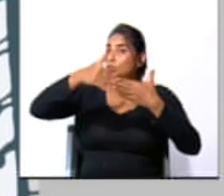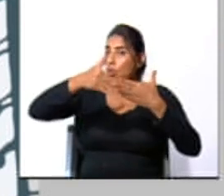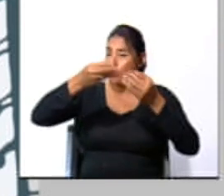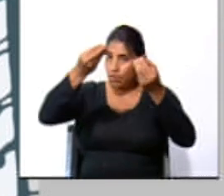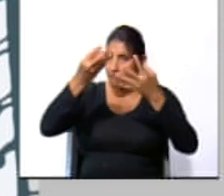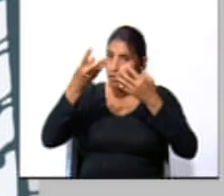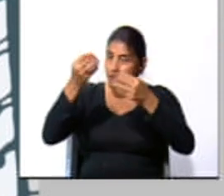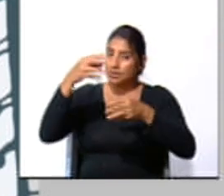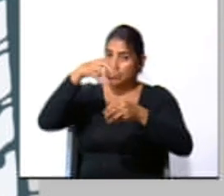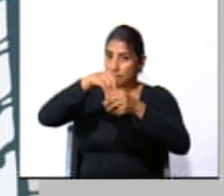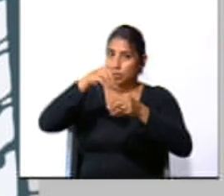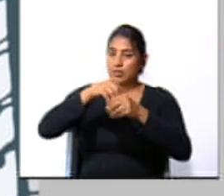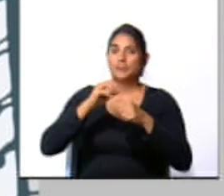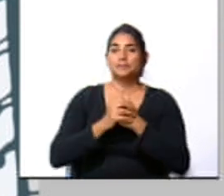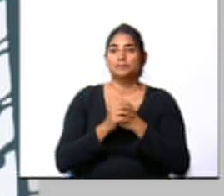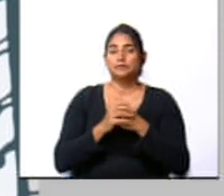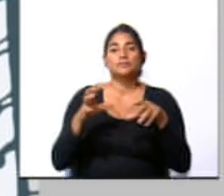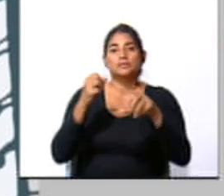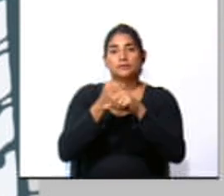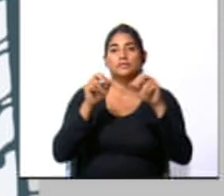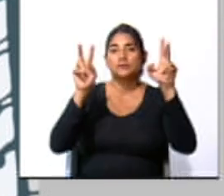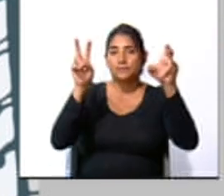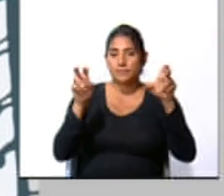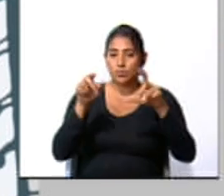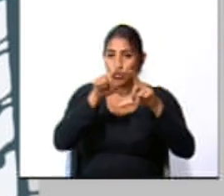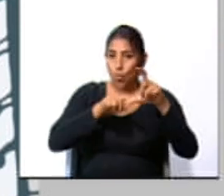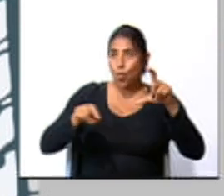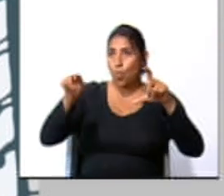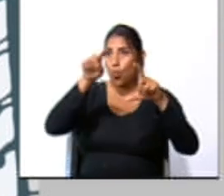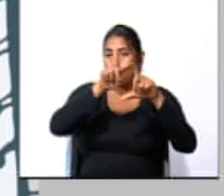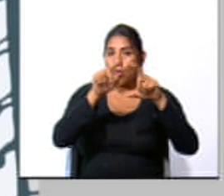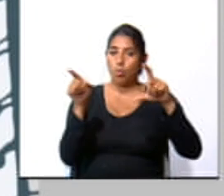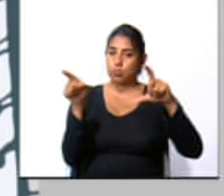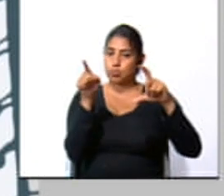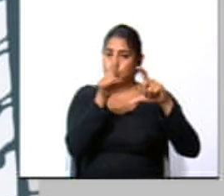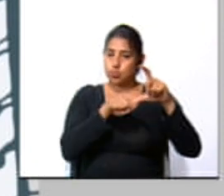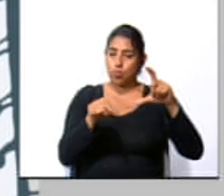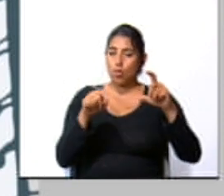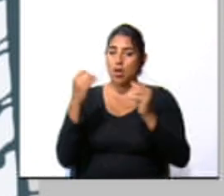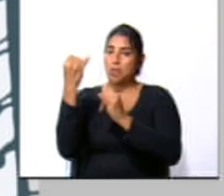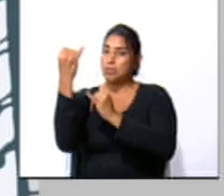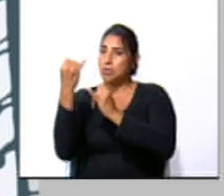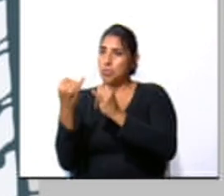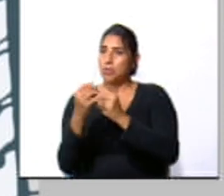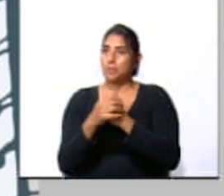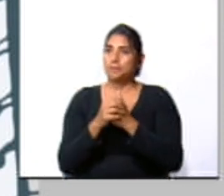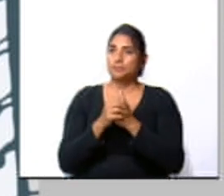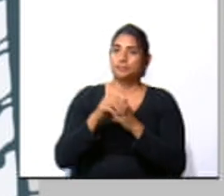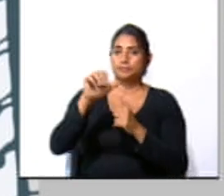contenido. Encierra el título en un círculo o rectángulo y ponle un dibujo ad hoc.